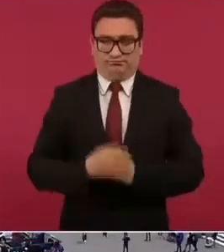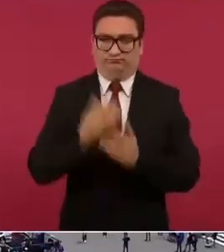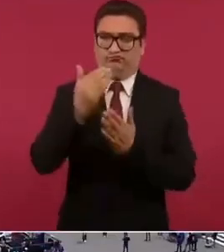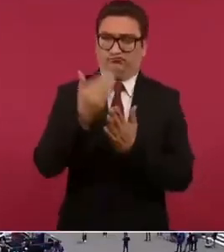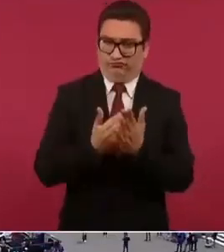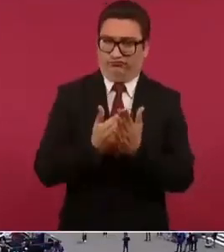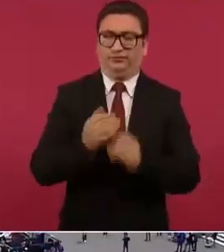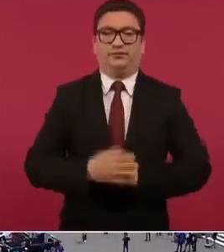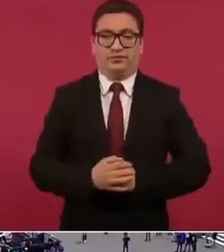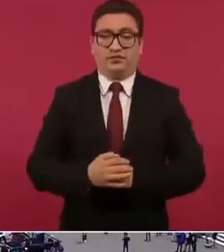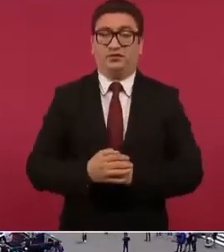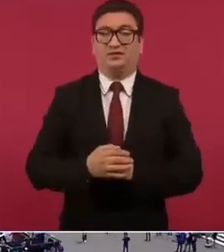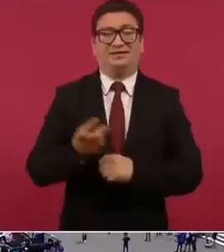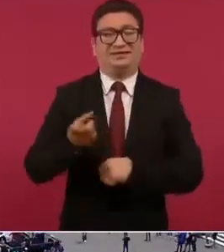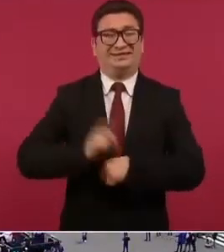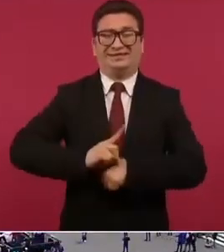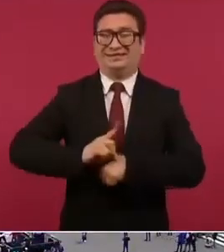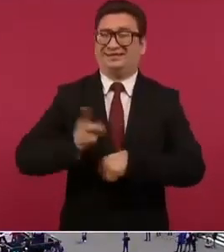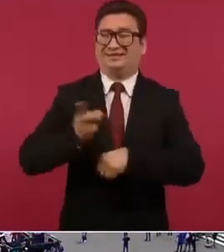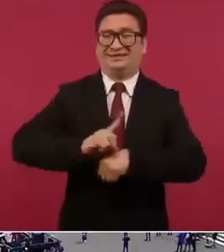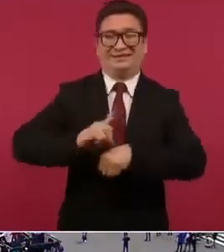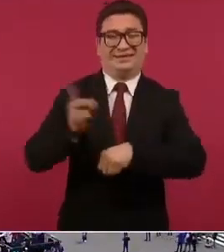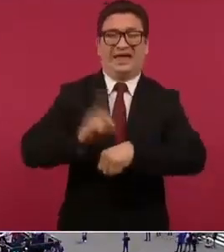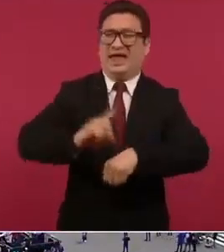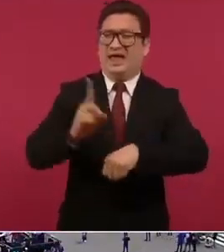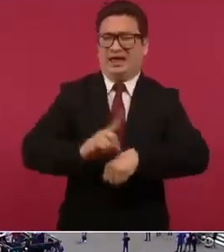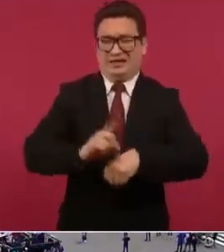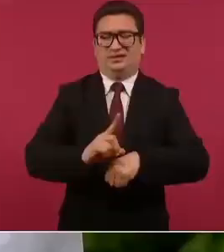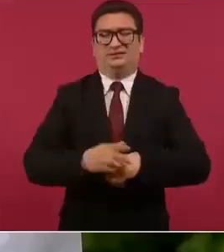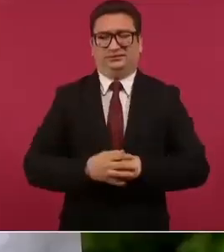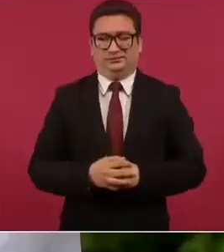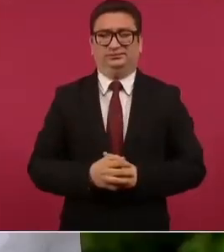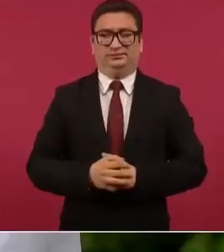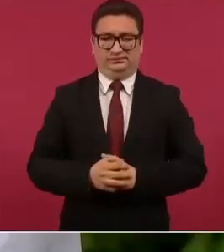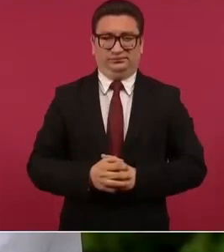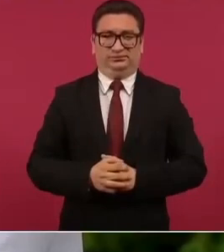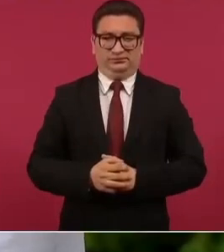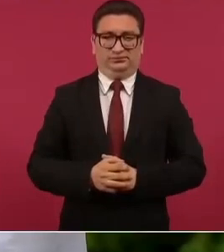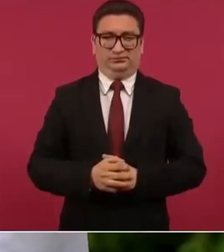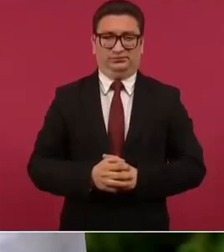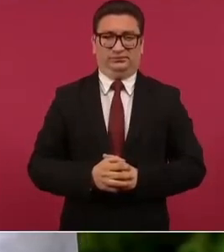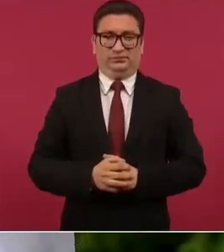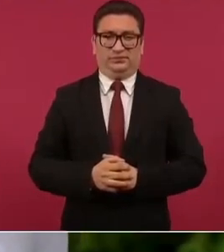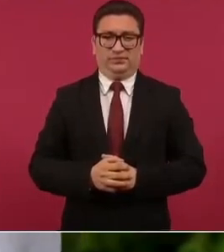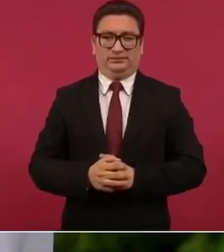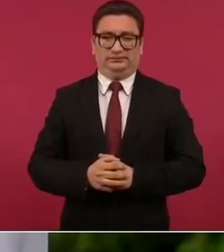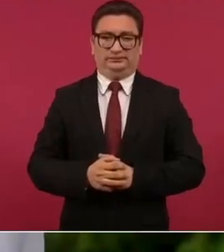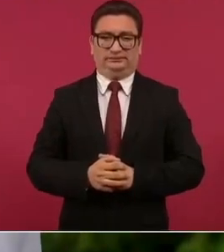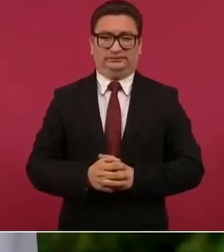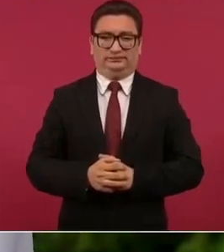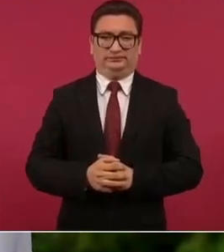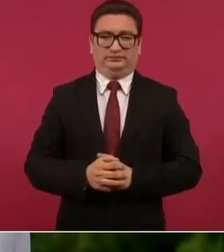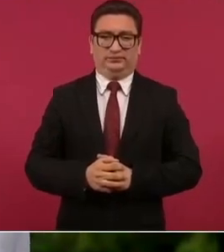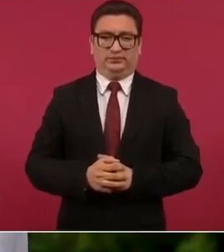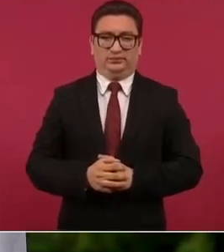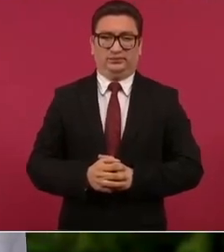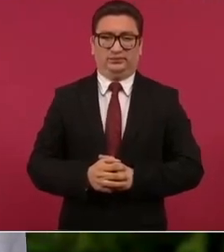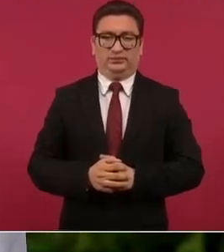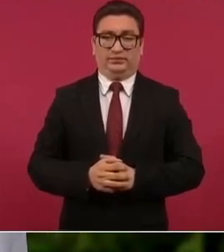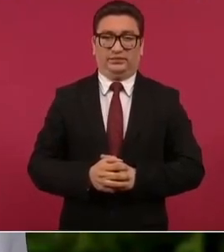todos los días algo que nunca